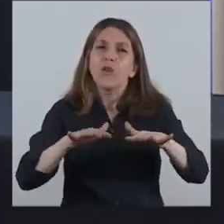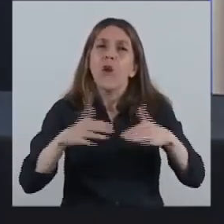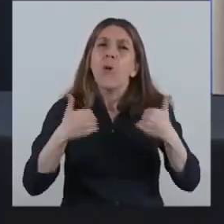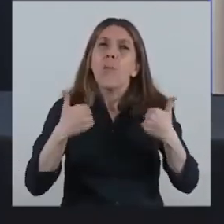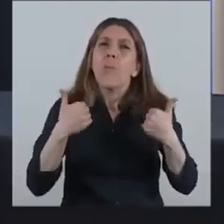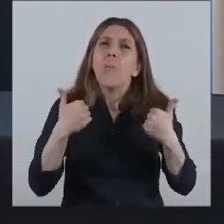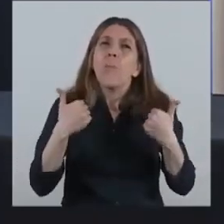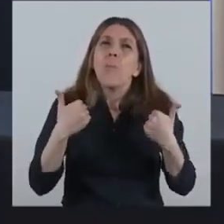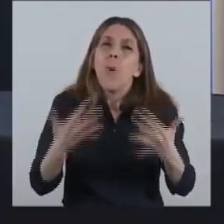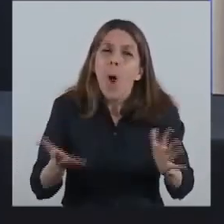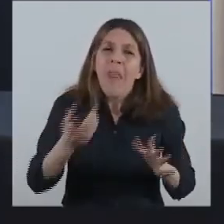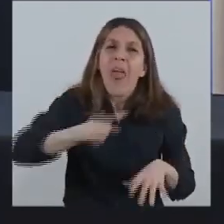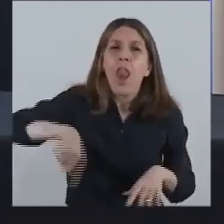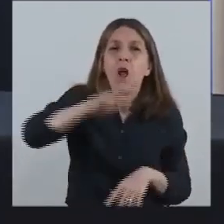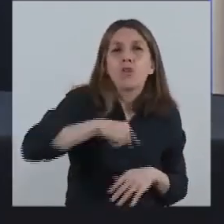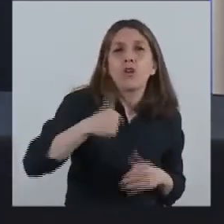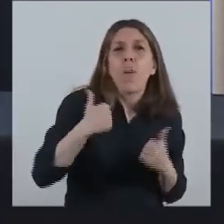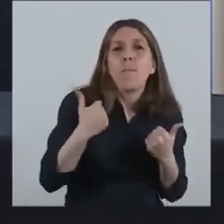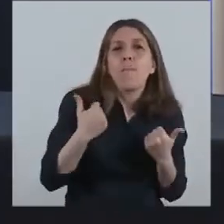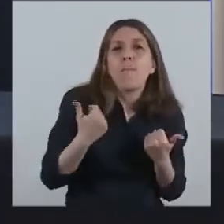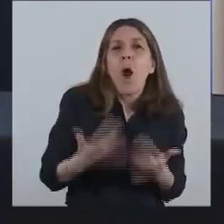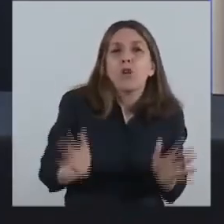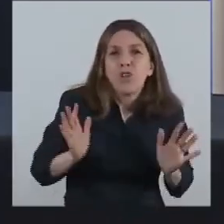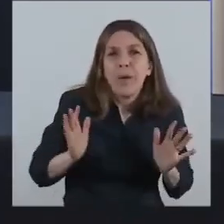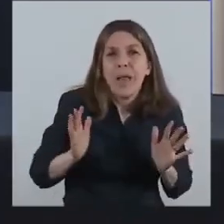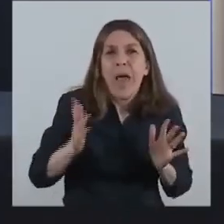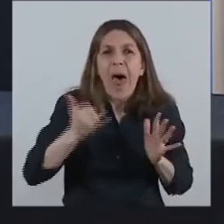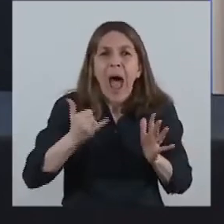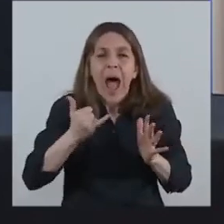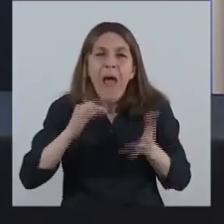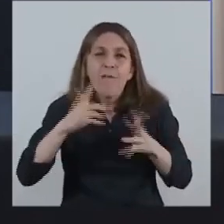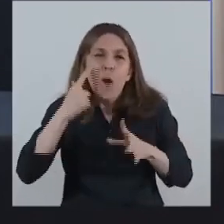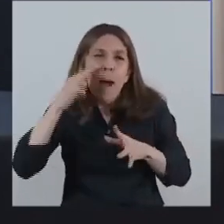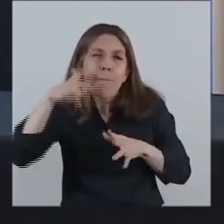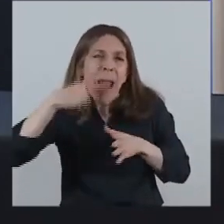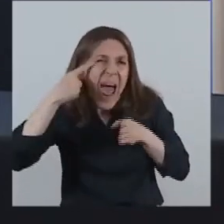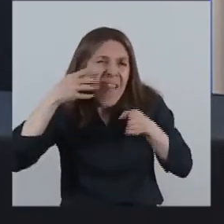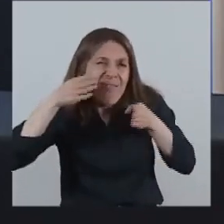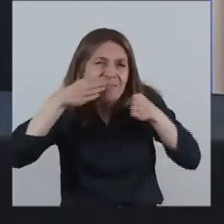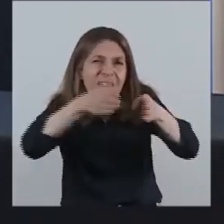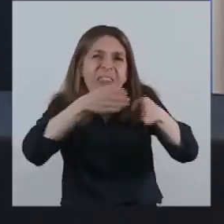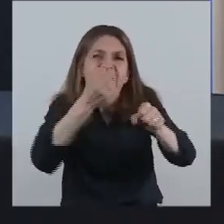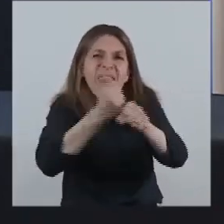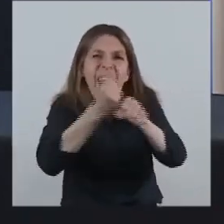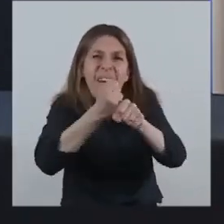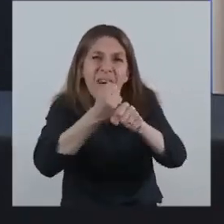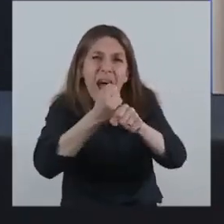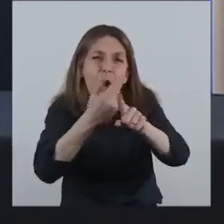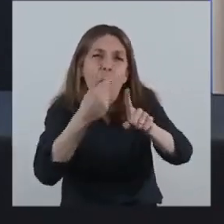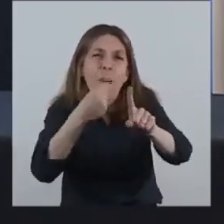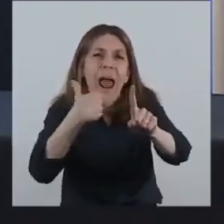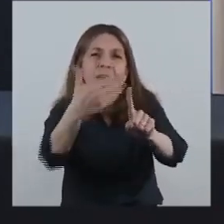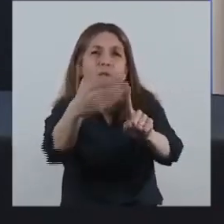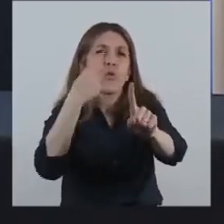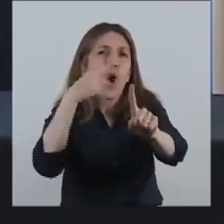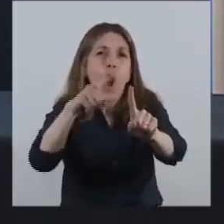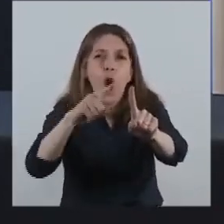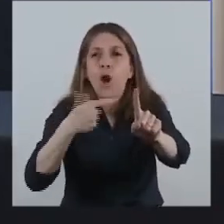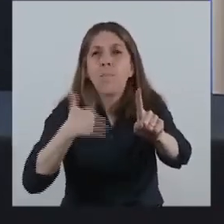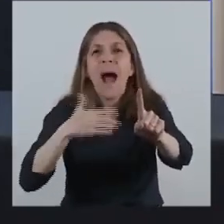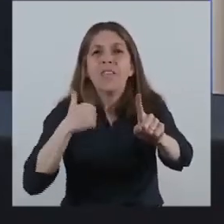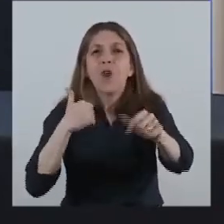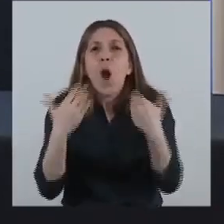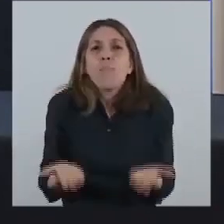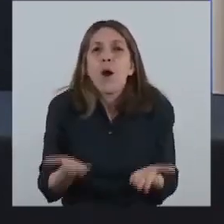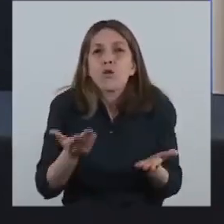da la posibilidad de establecer un sendero virtuoso de recuperación, un sendero con cada día más oportunidades para